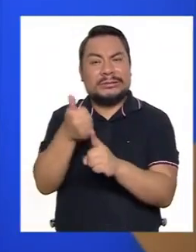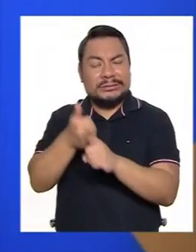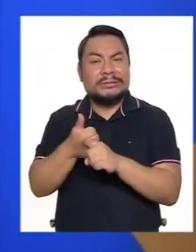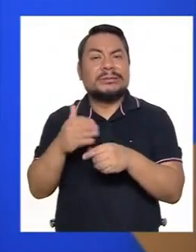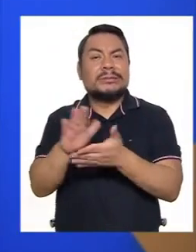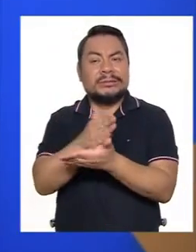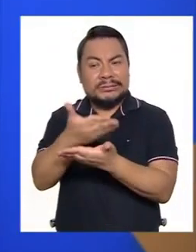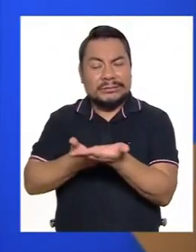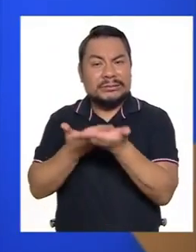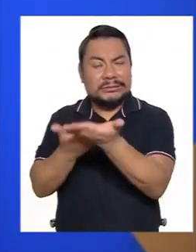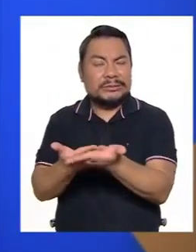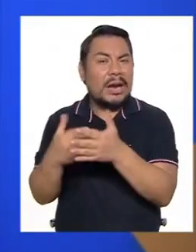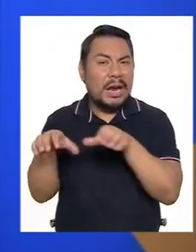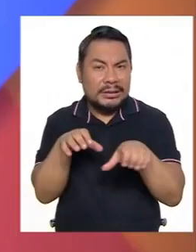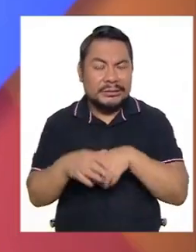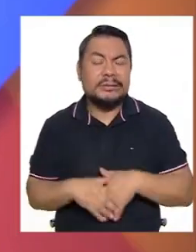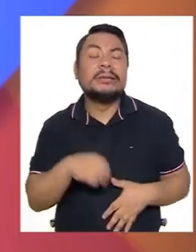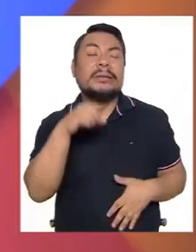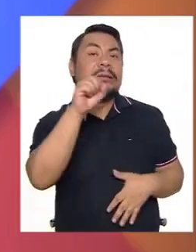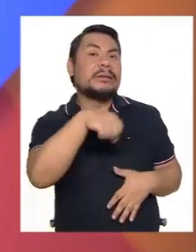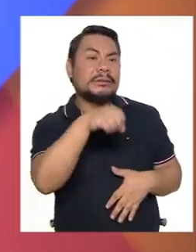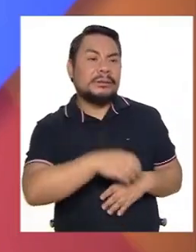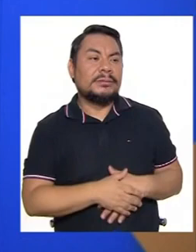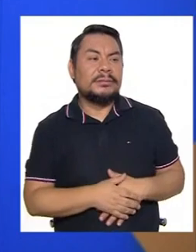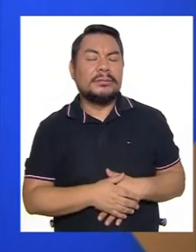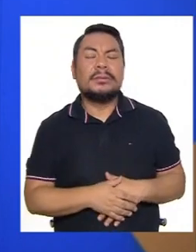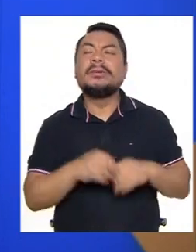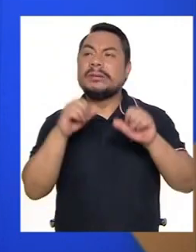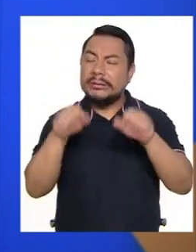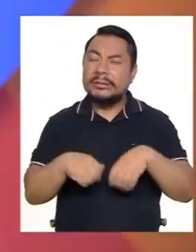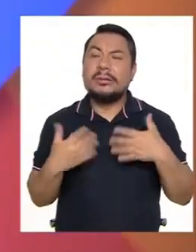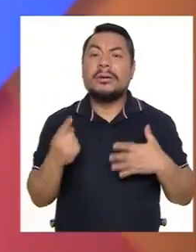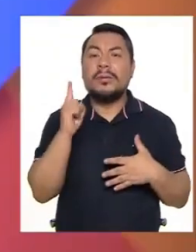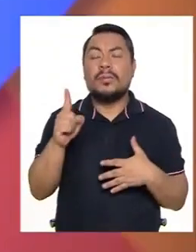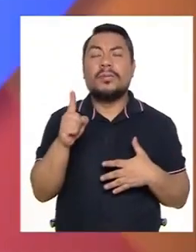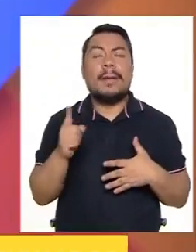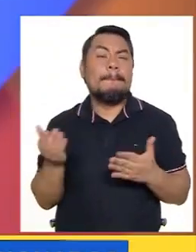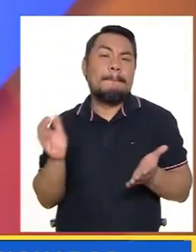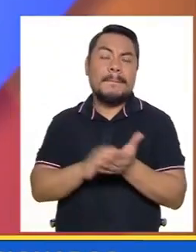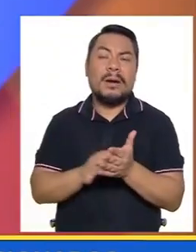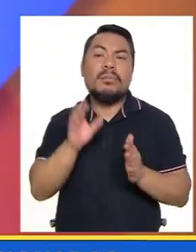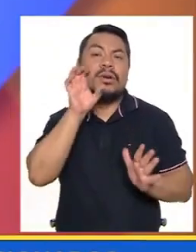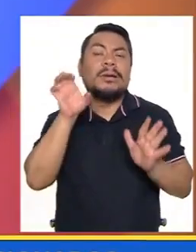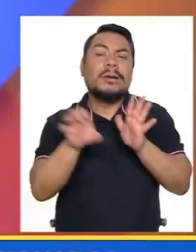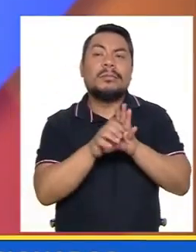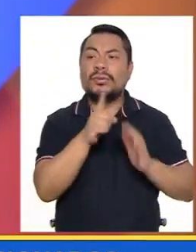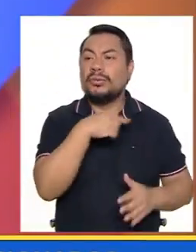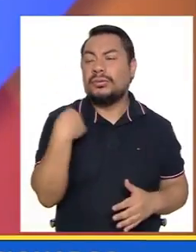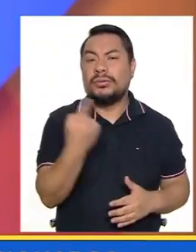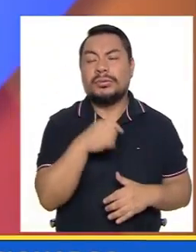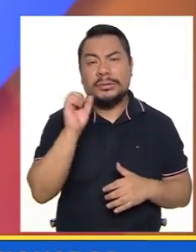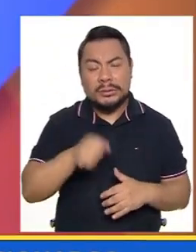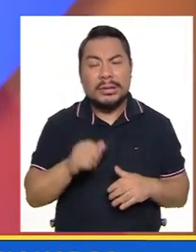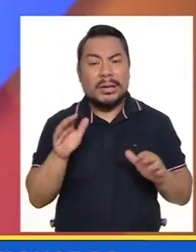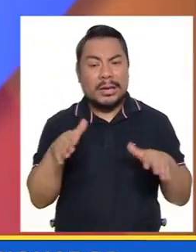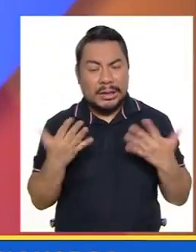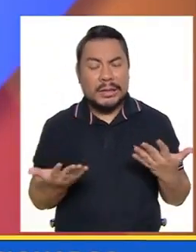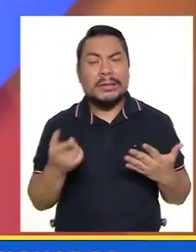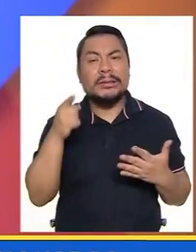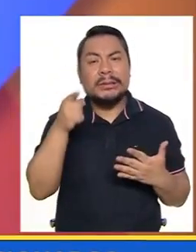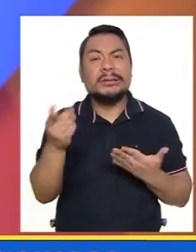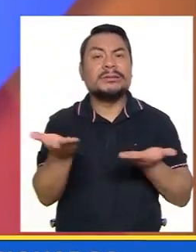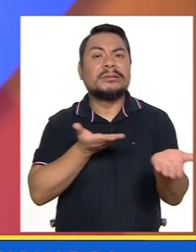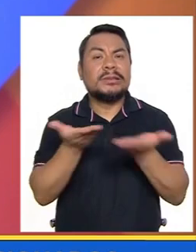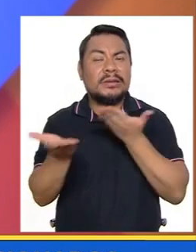tramitación, lo que tengan que hacer, ¿no? Sus trámites especiales. Sí, y una ventaja más es que, por ejemplo, nosotros contamos con